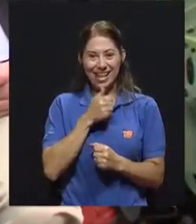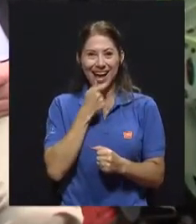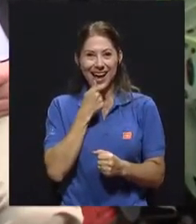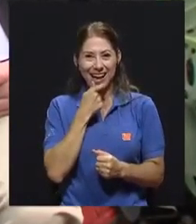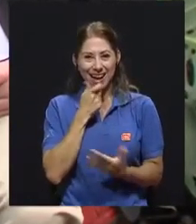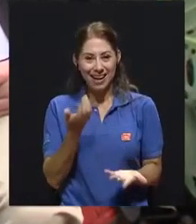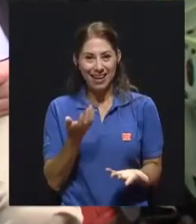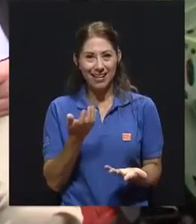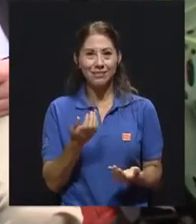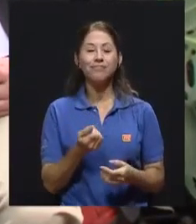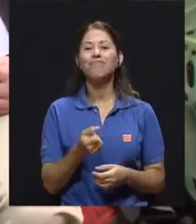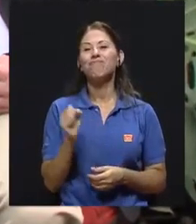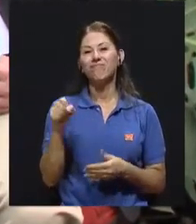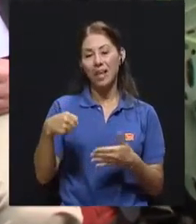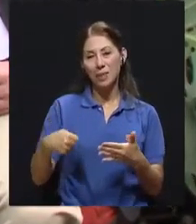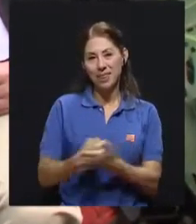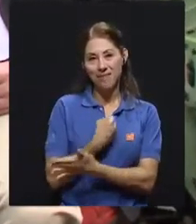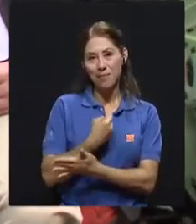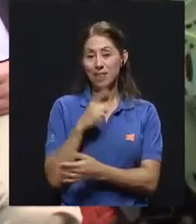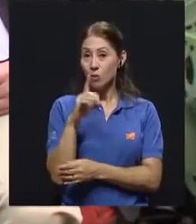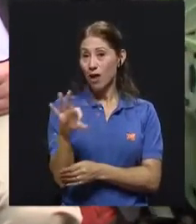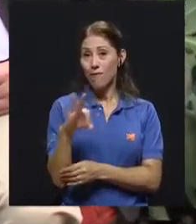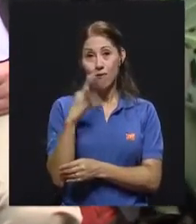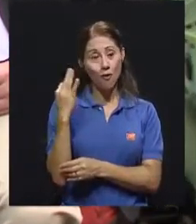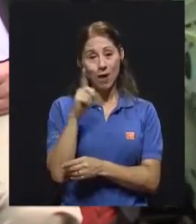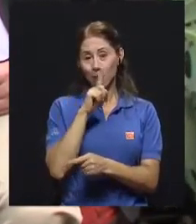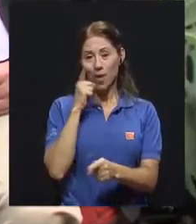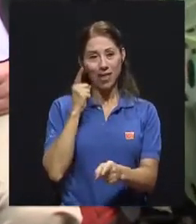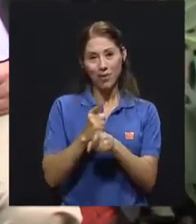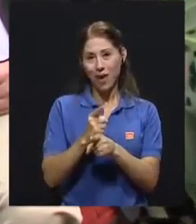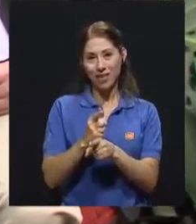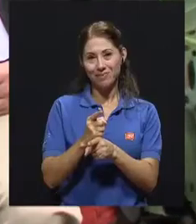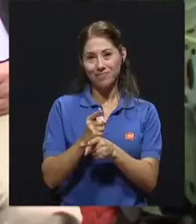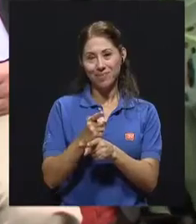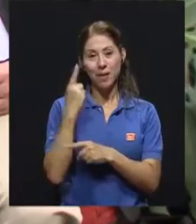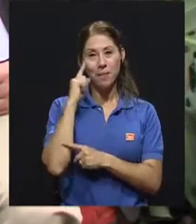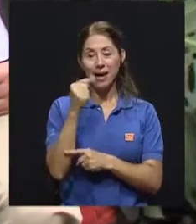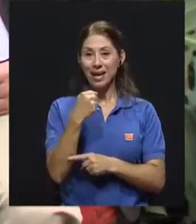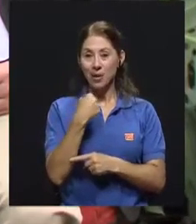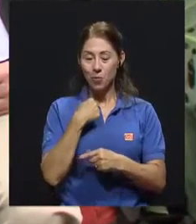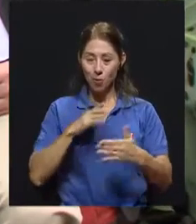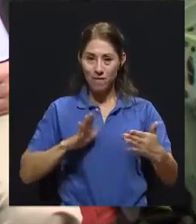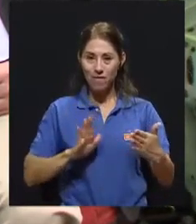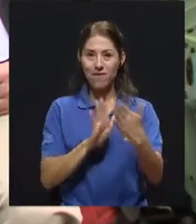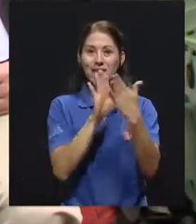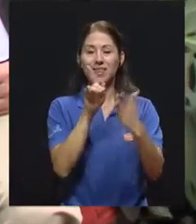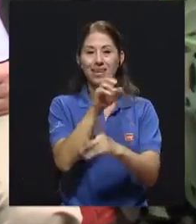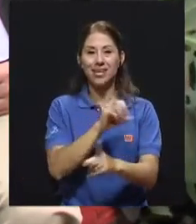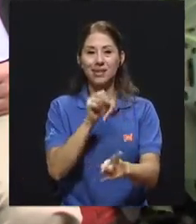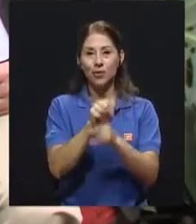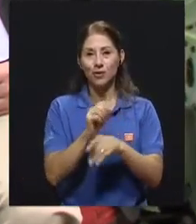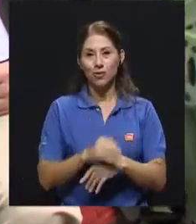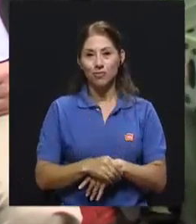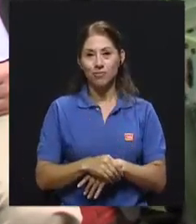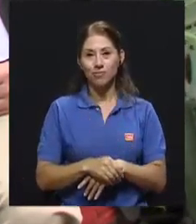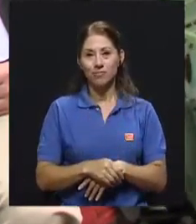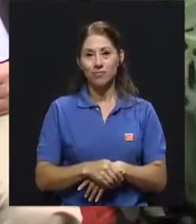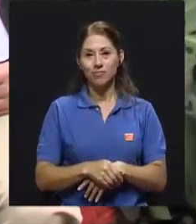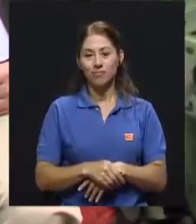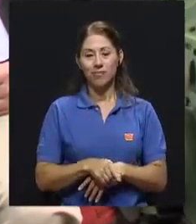una forma que no es la más adecuada de uno enfrentar o manejar limitaciones es identificarse como,